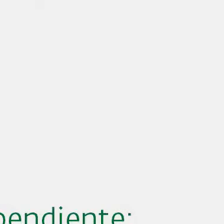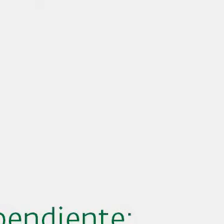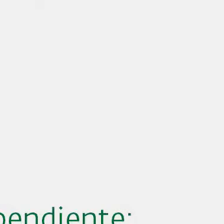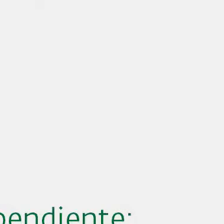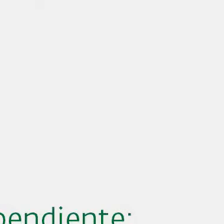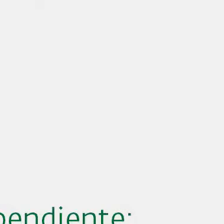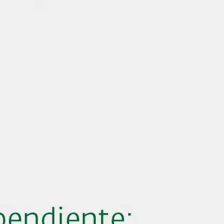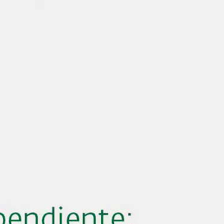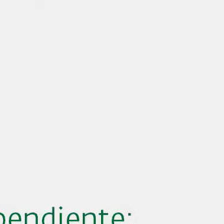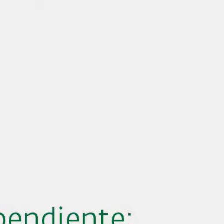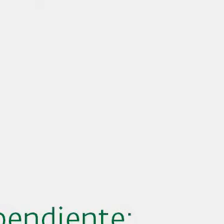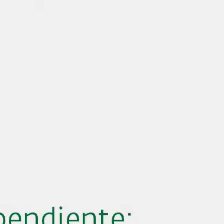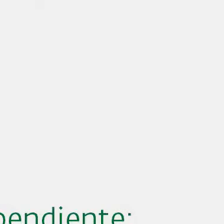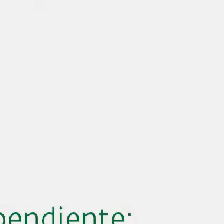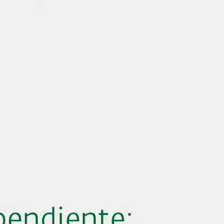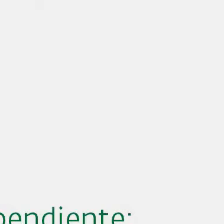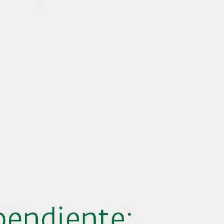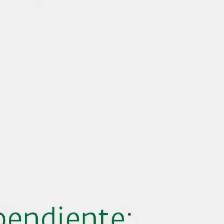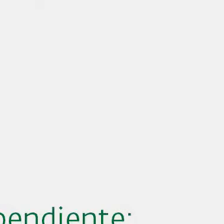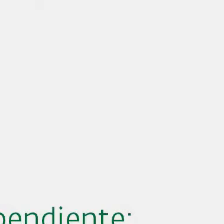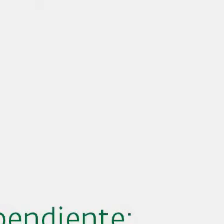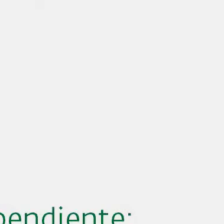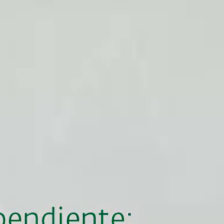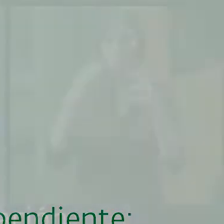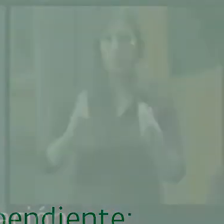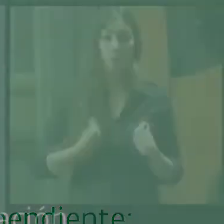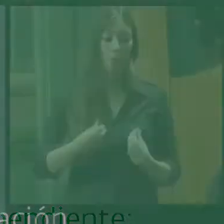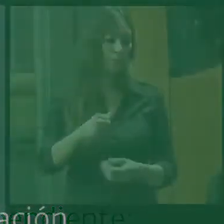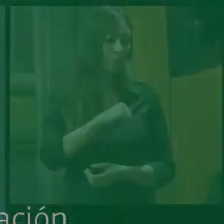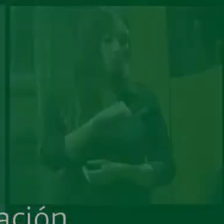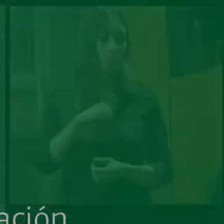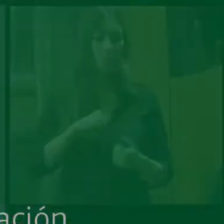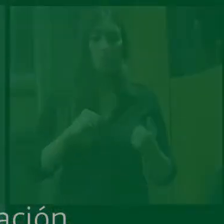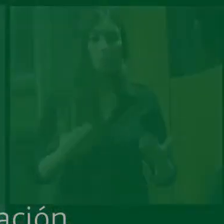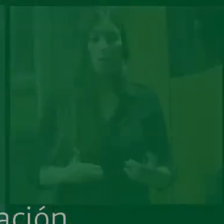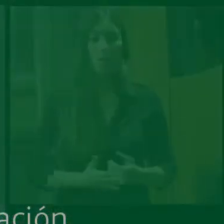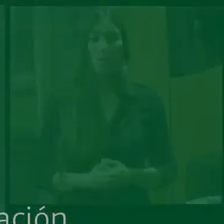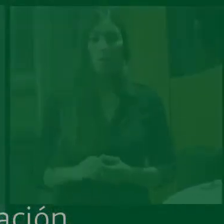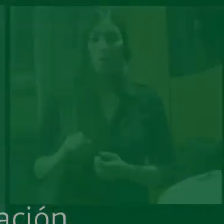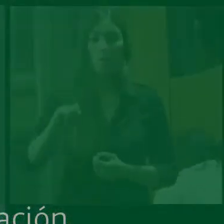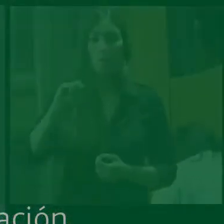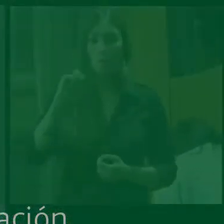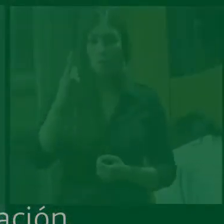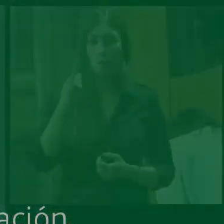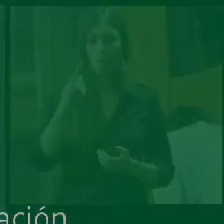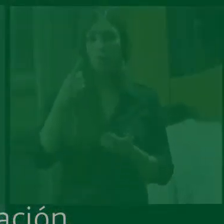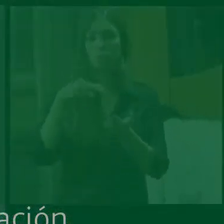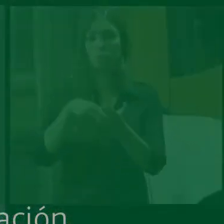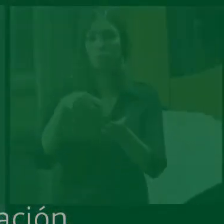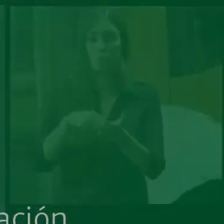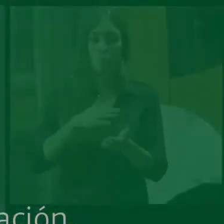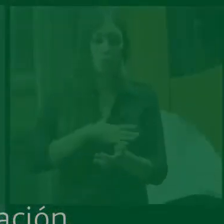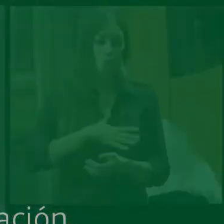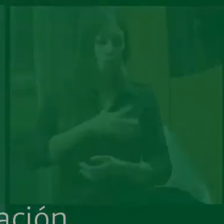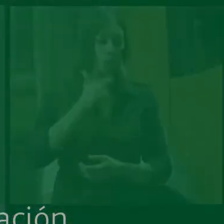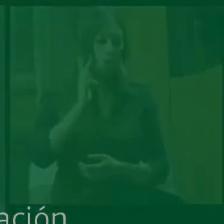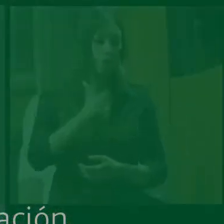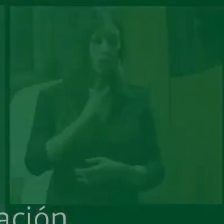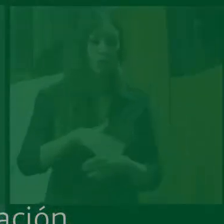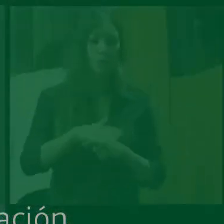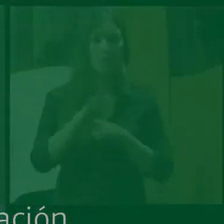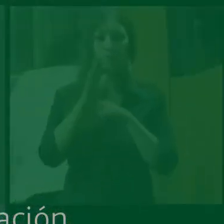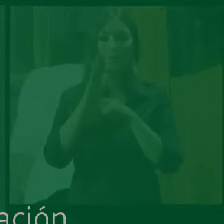Nuestras reivindicaciones en relación a la vida independiente son, primero, reivindicamos nuestro derecho a